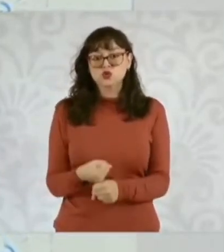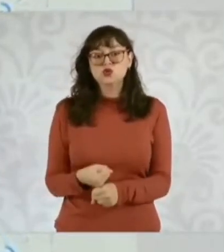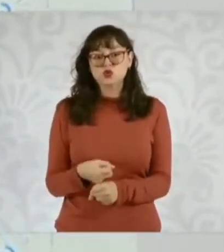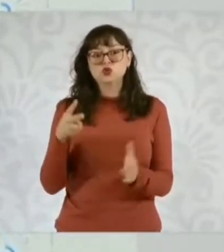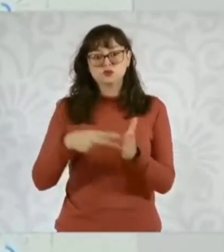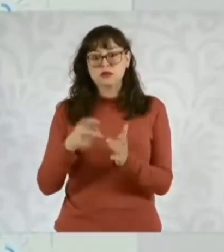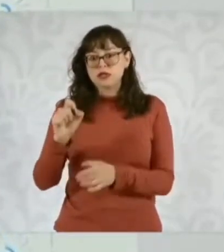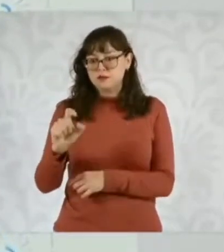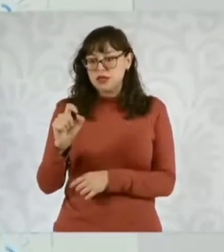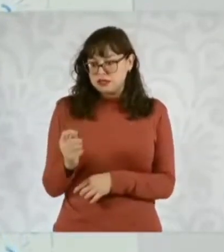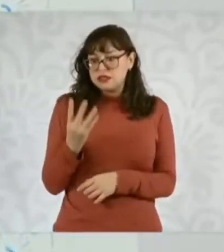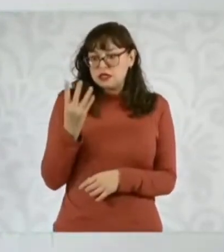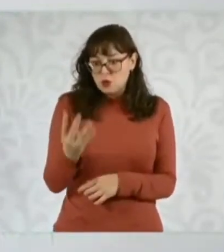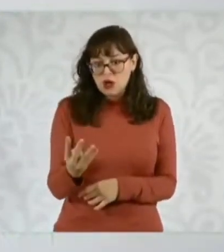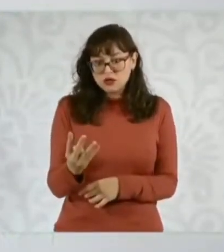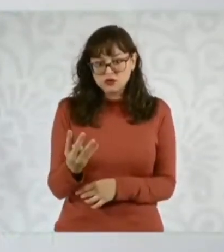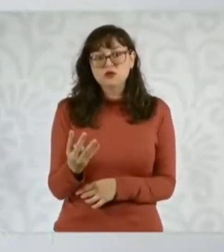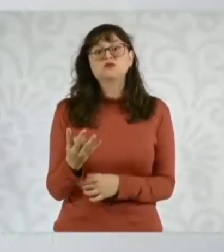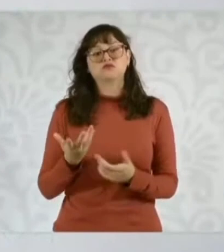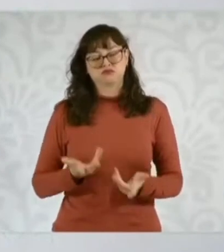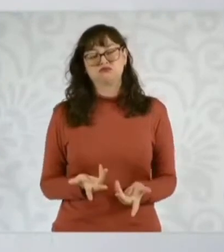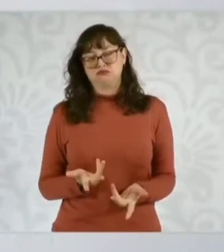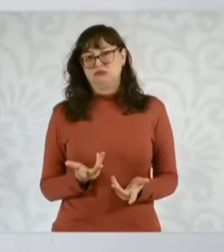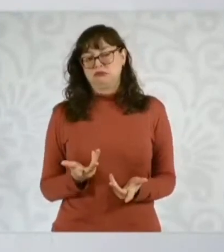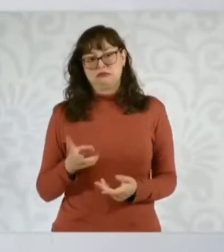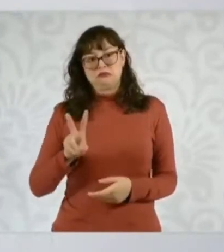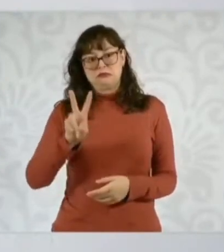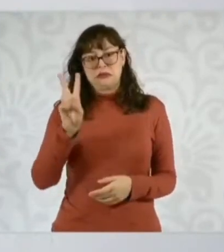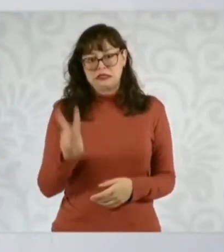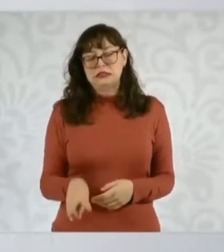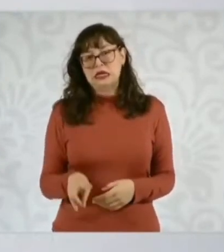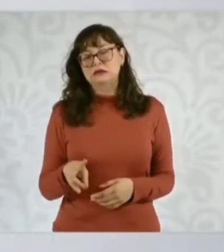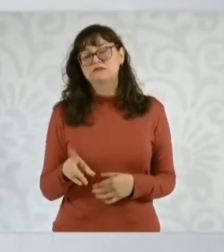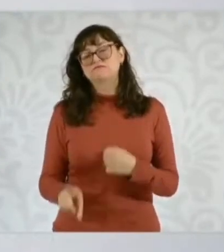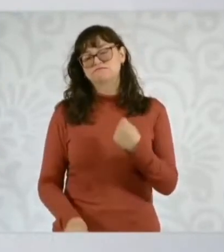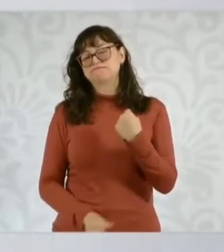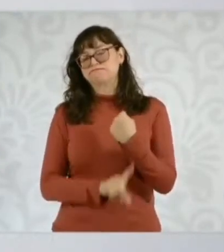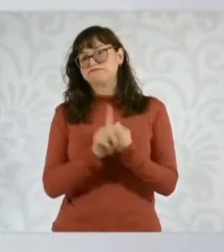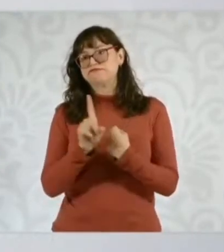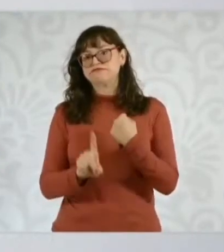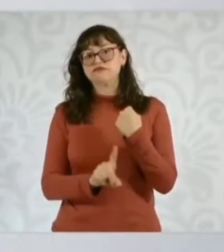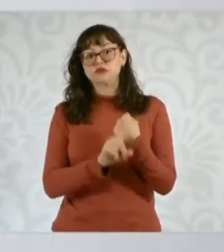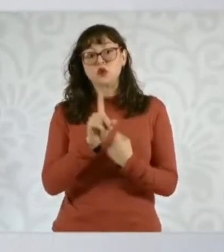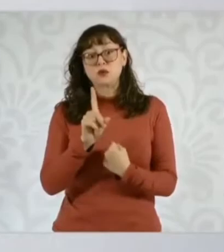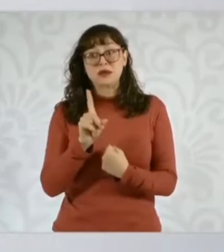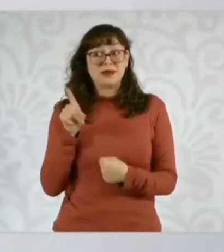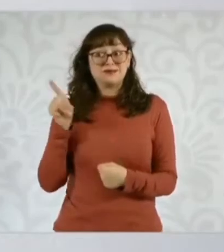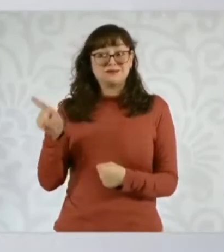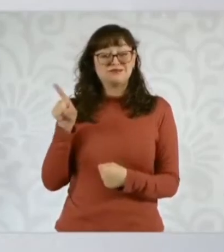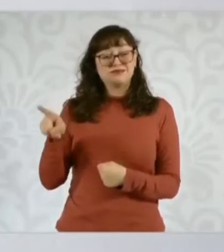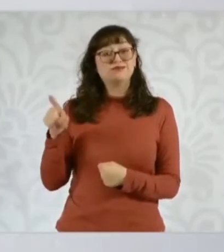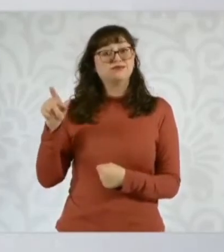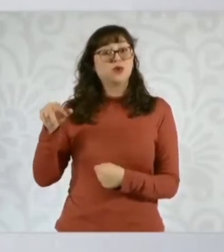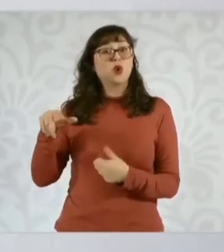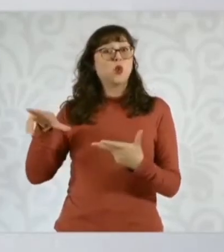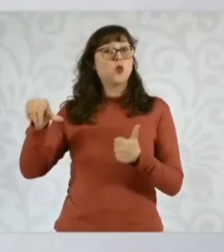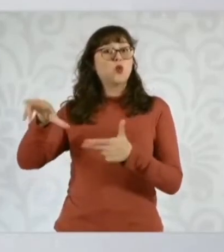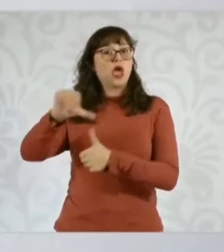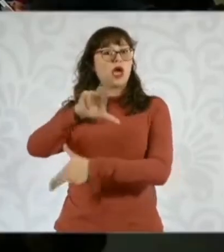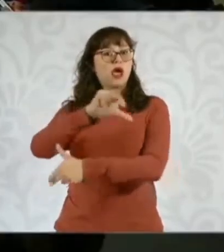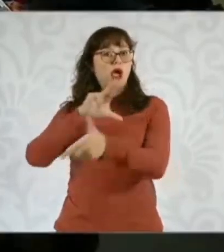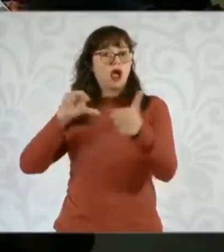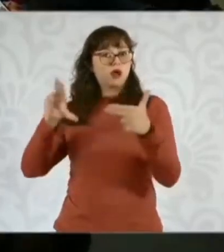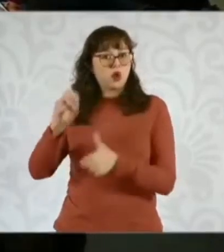presupuestales por toda la inversión que se hizo de afectaciones por el huracán Otis. Entonces,